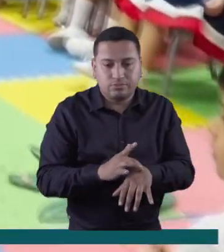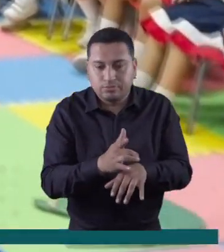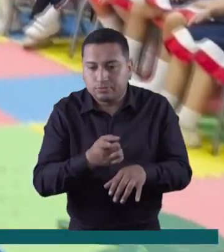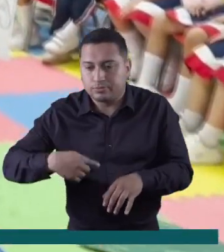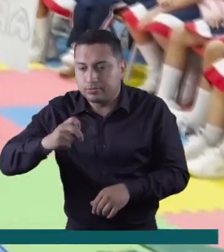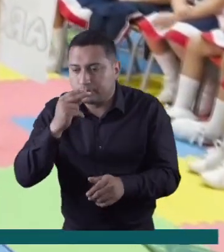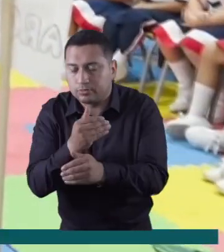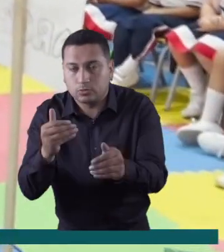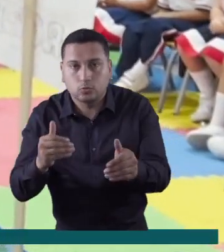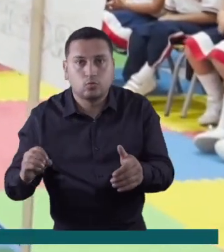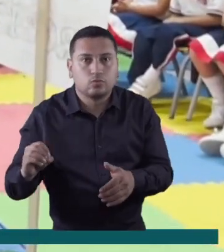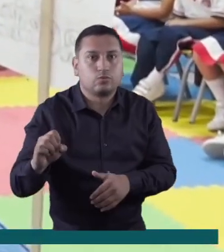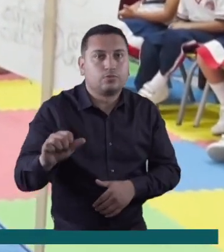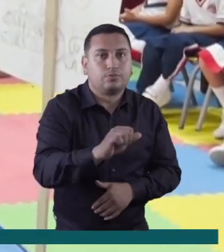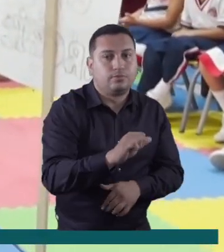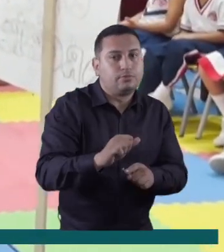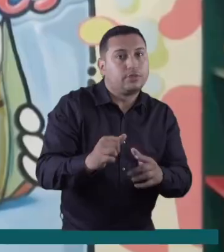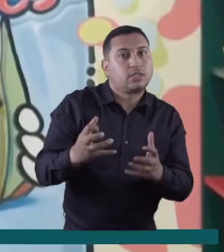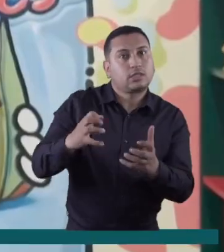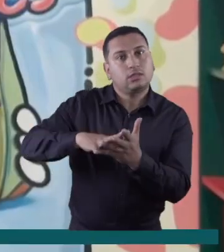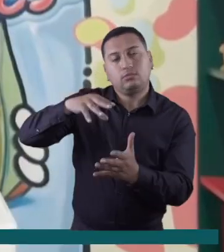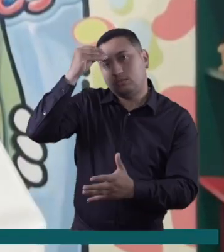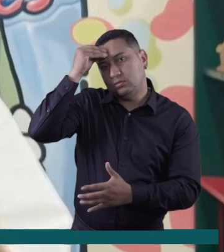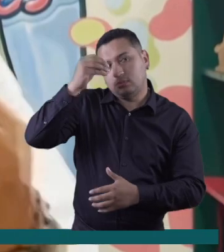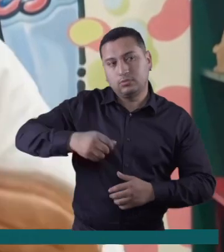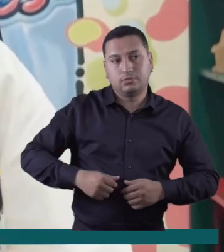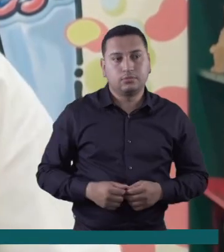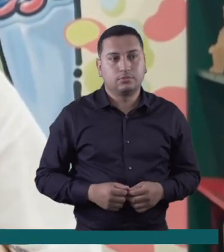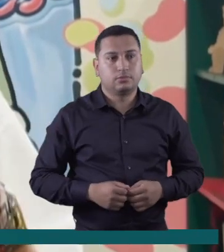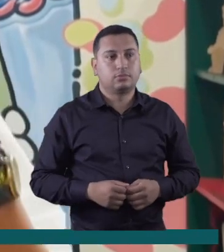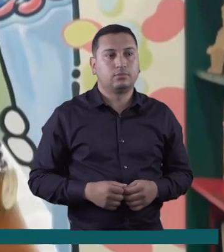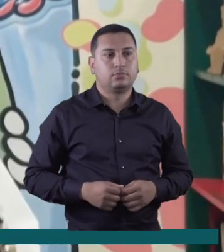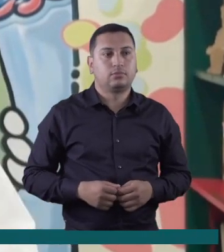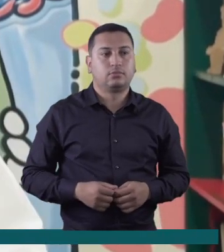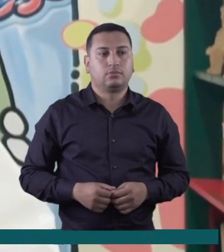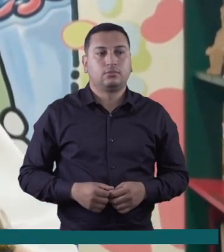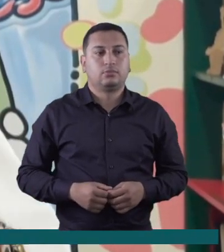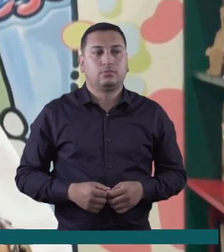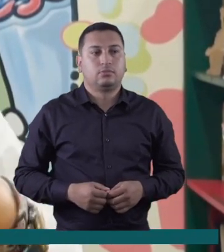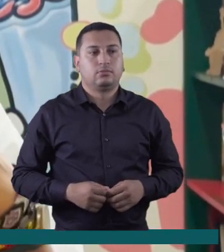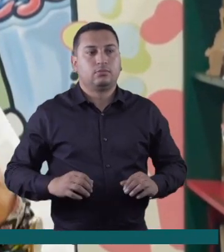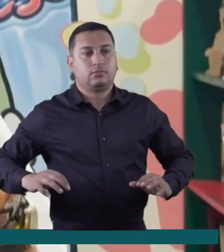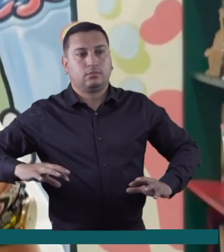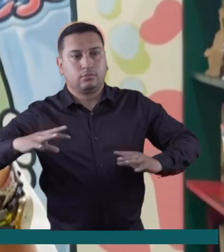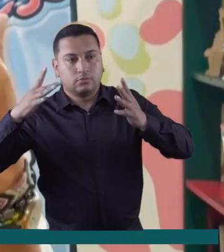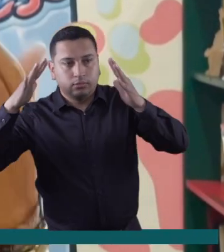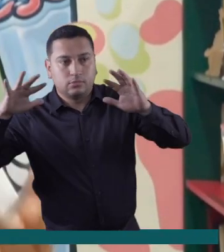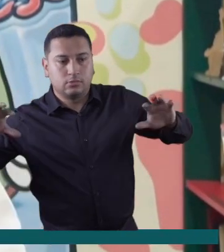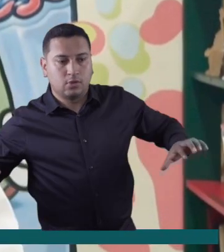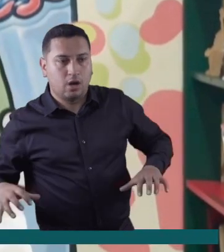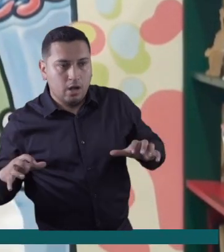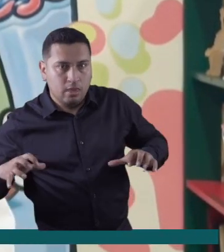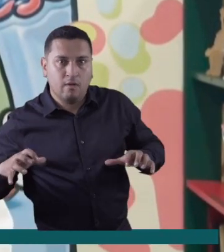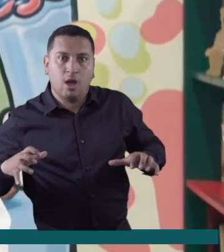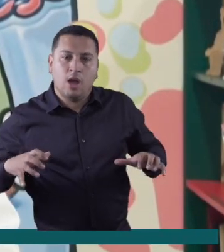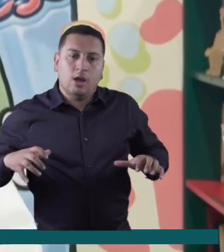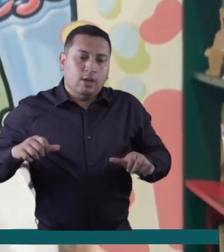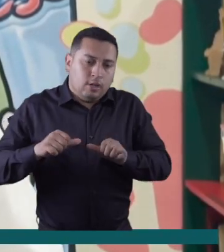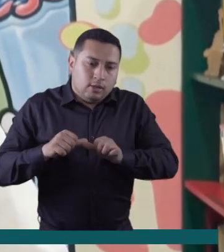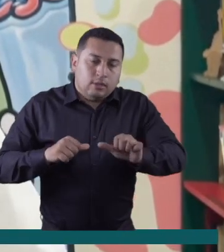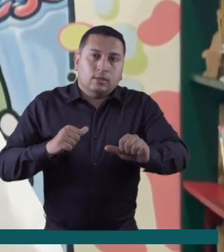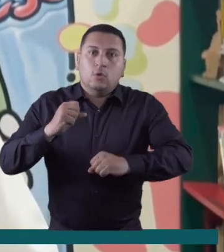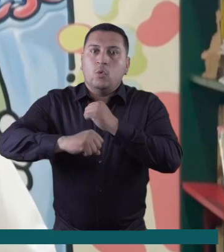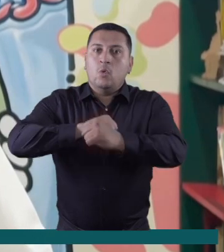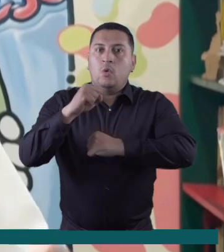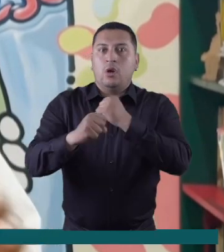en los niños y niñas su deseo de aprender. Se realizan diferentes eventos, diferentes actividades a lo largo de